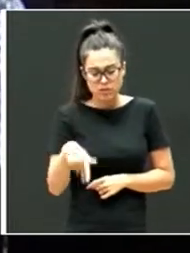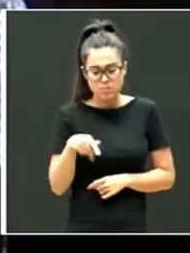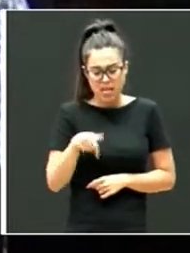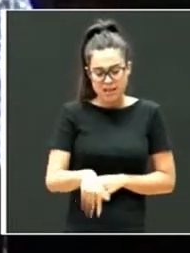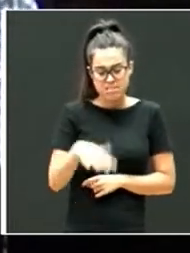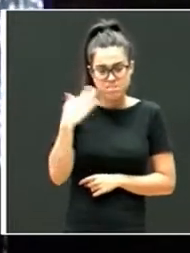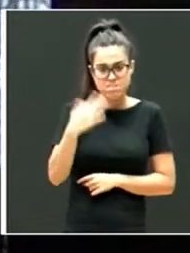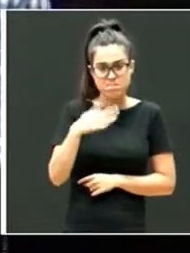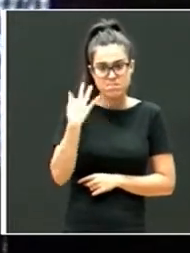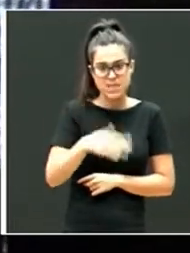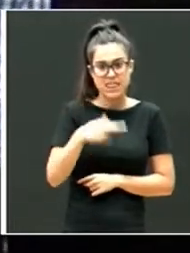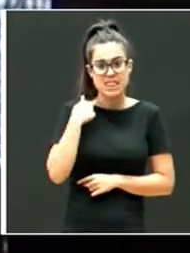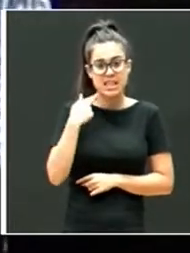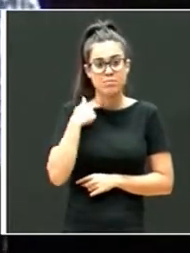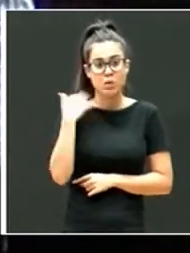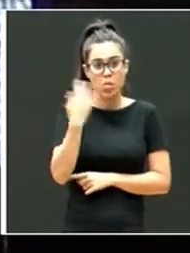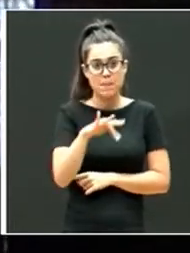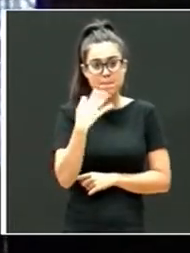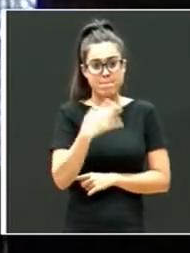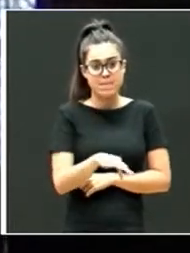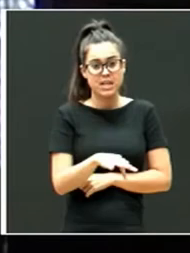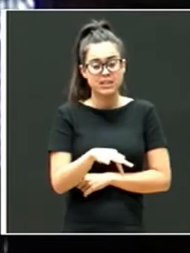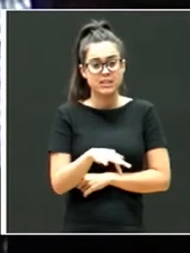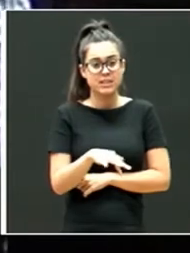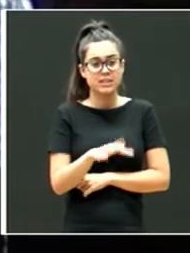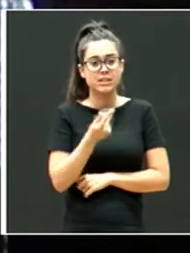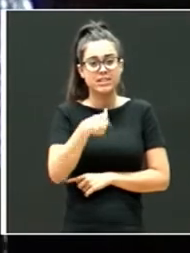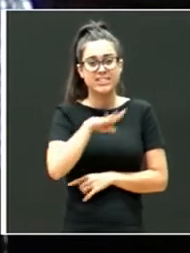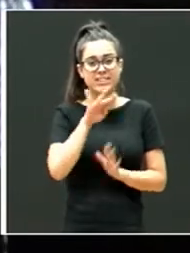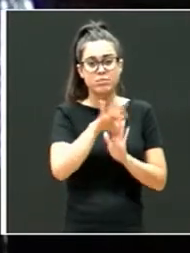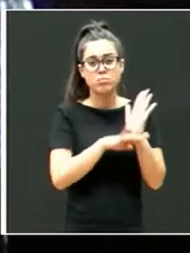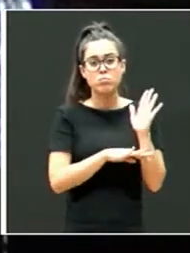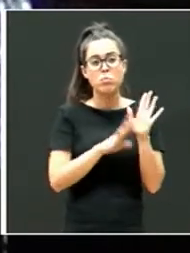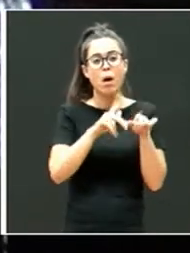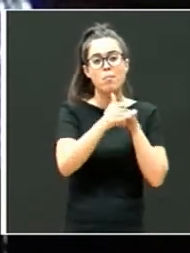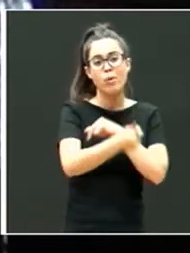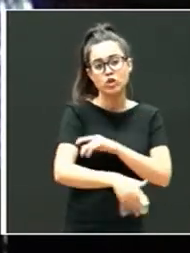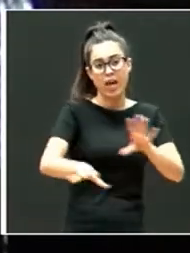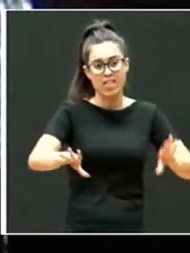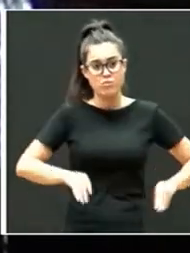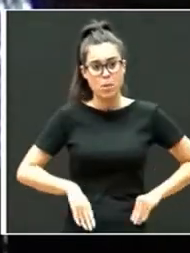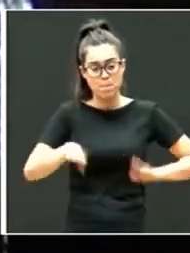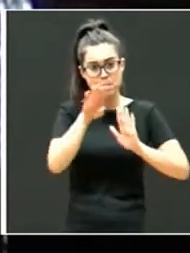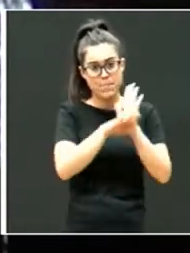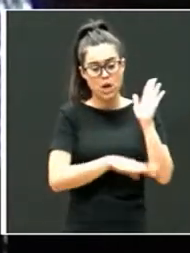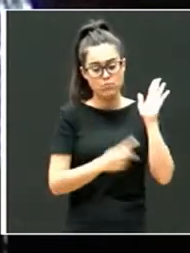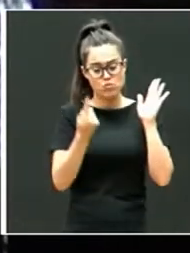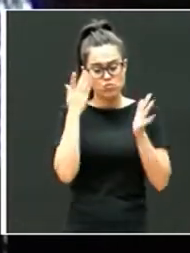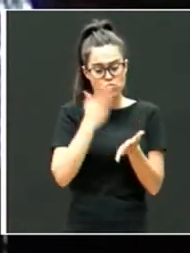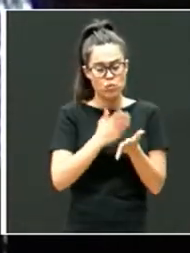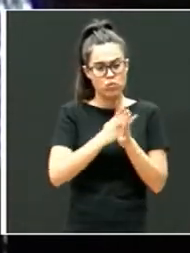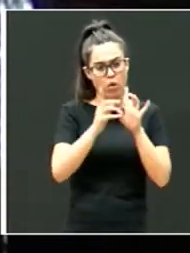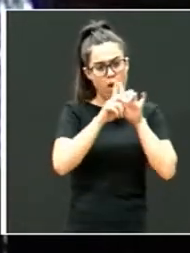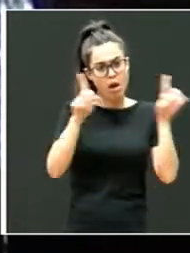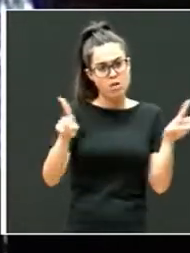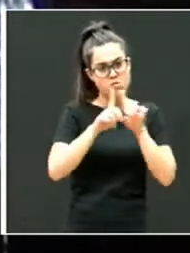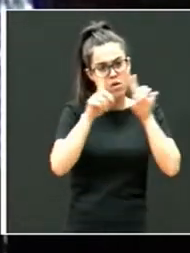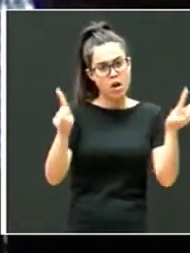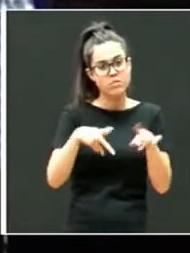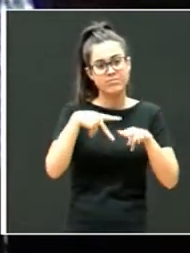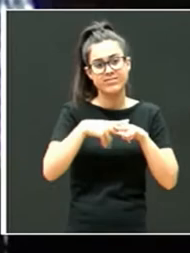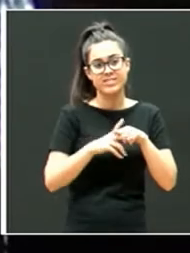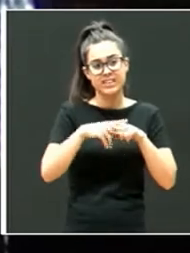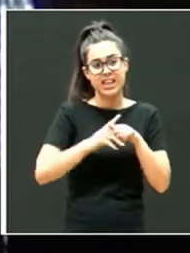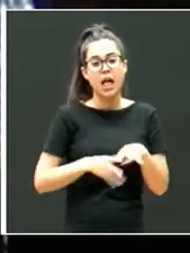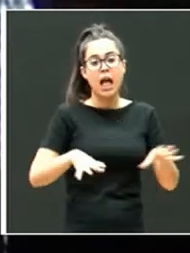Vizcaya, la diputación foral de Vizcaya, en su programa de posadopción, uno de los cursos que hace todos los años y de los talleres es